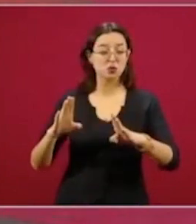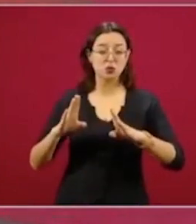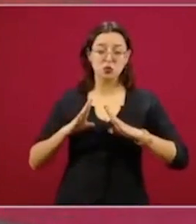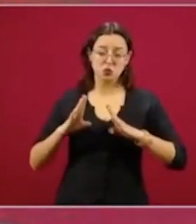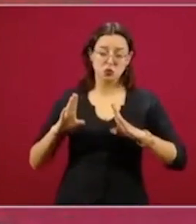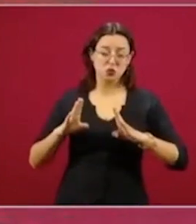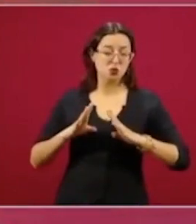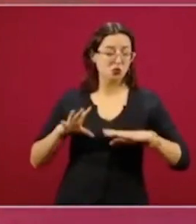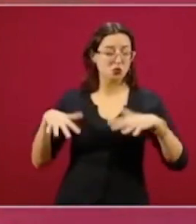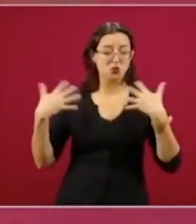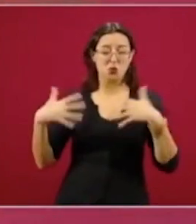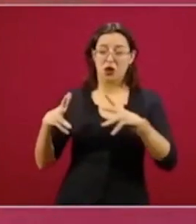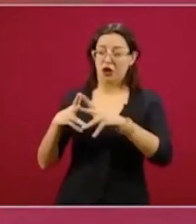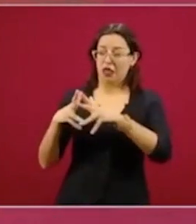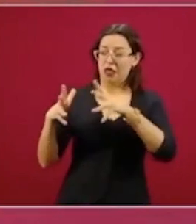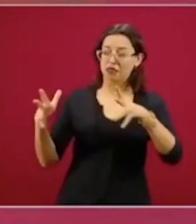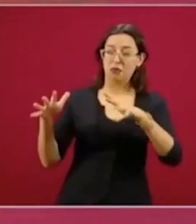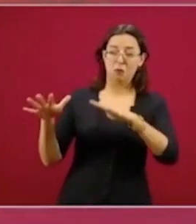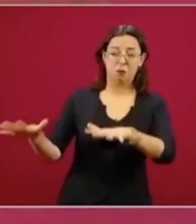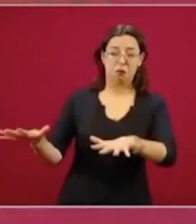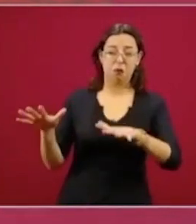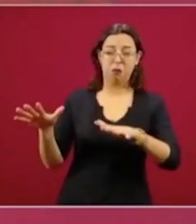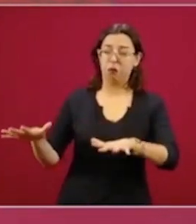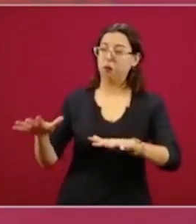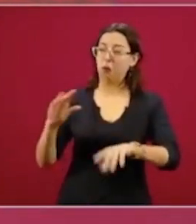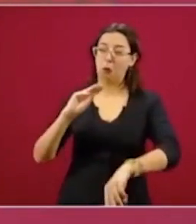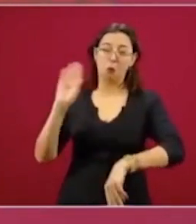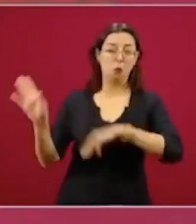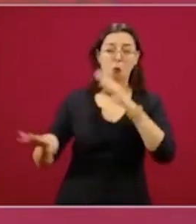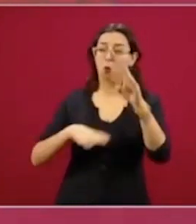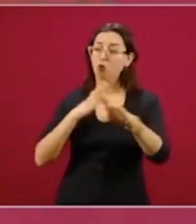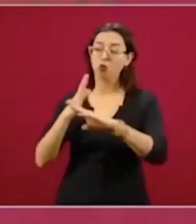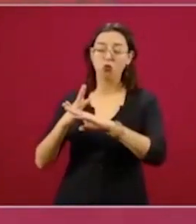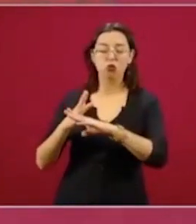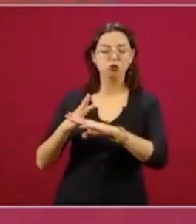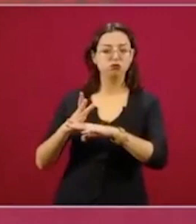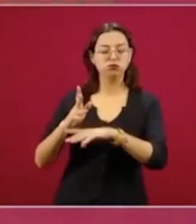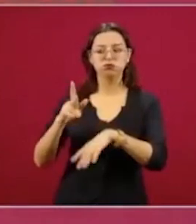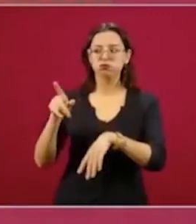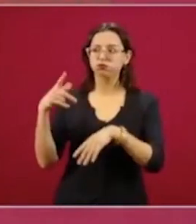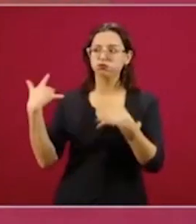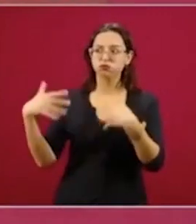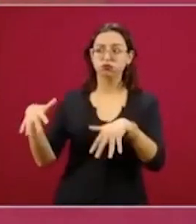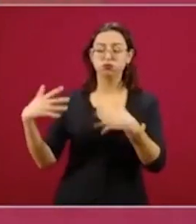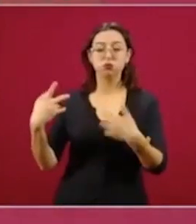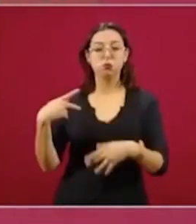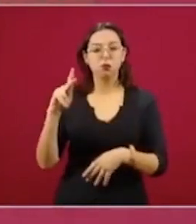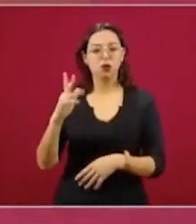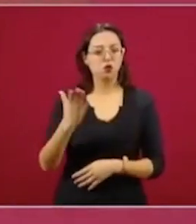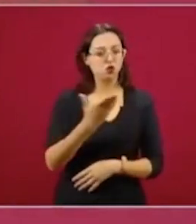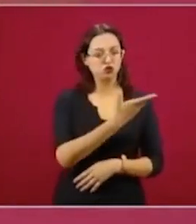pero ustedes, los soldados mexicanos,